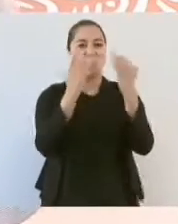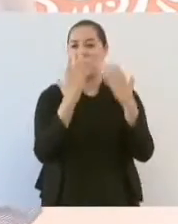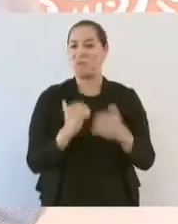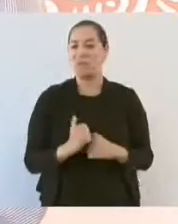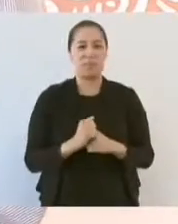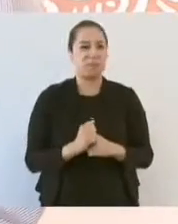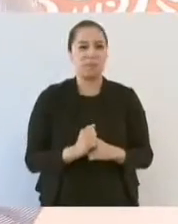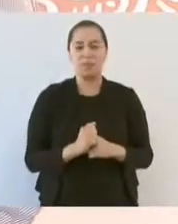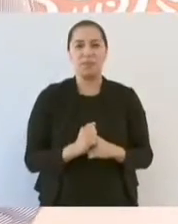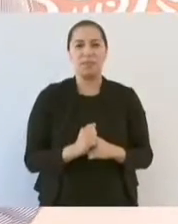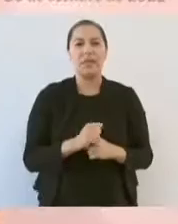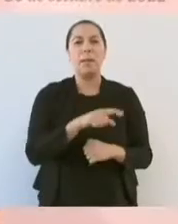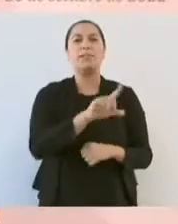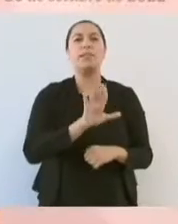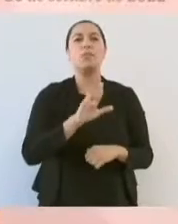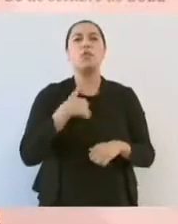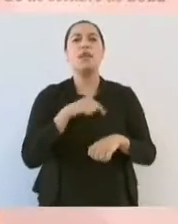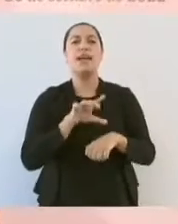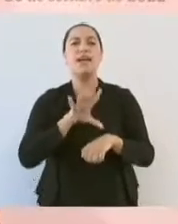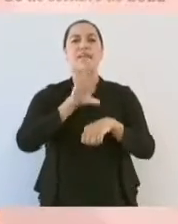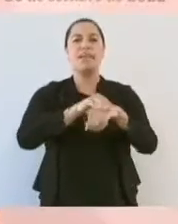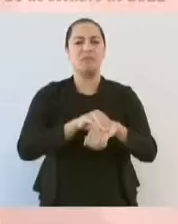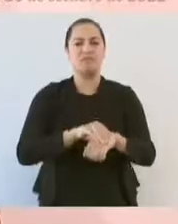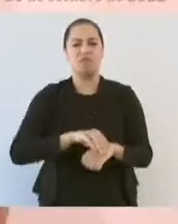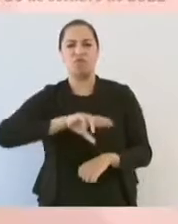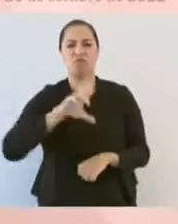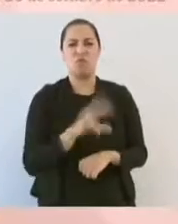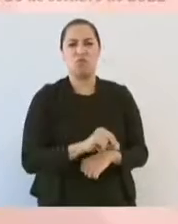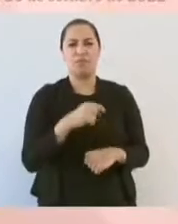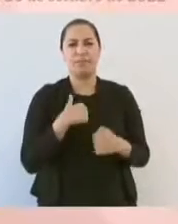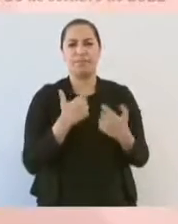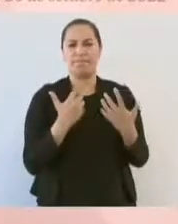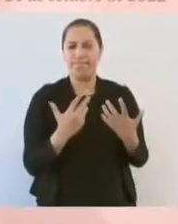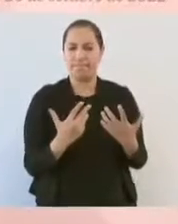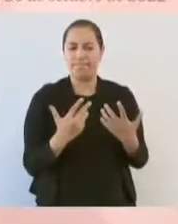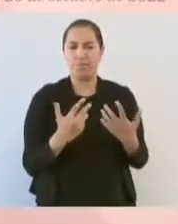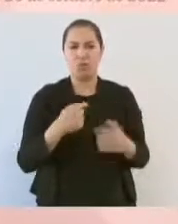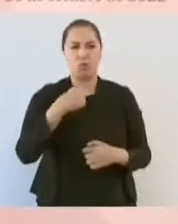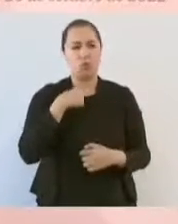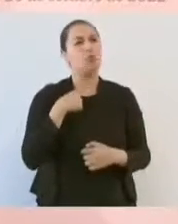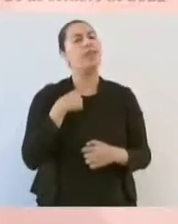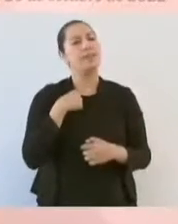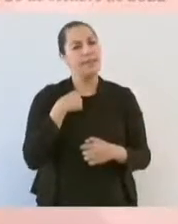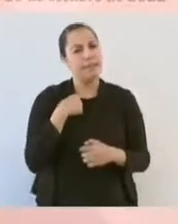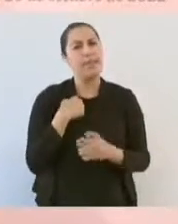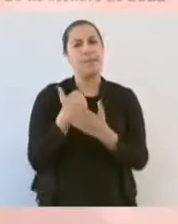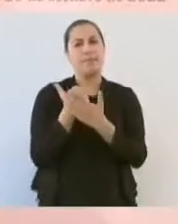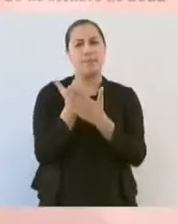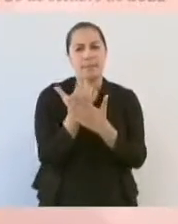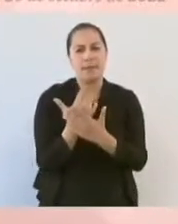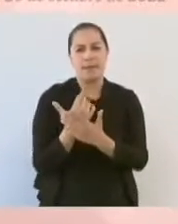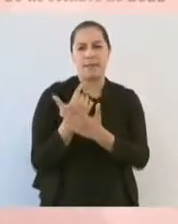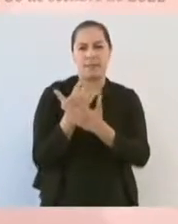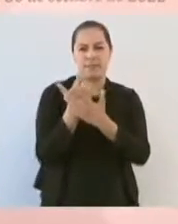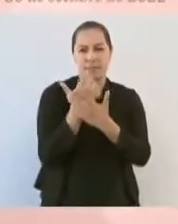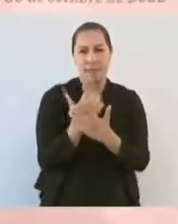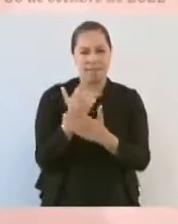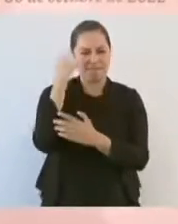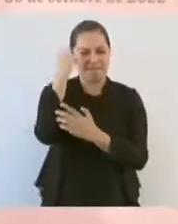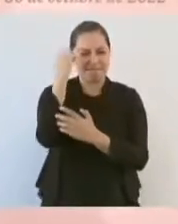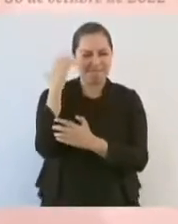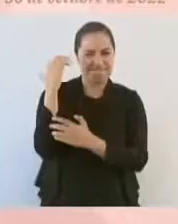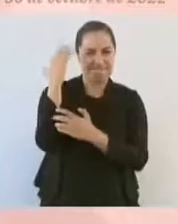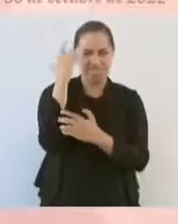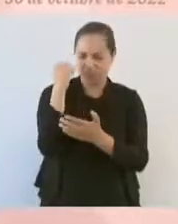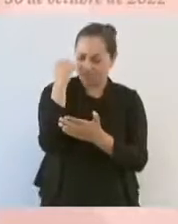no se los van a permitir. Y nosotros perseveramos, perseveramos. Y